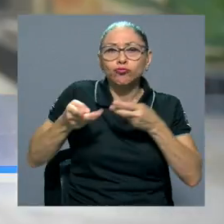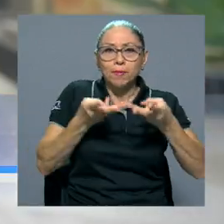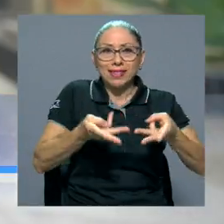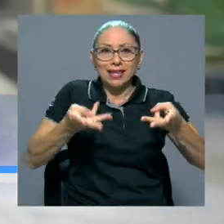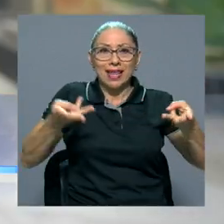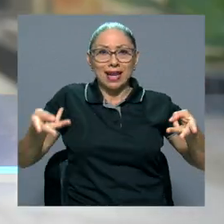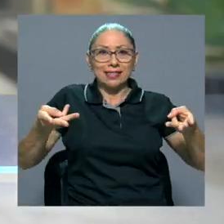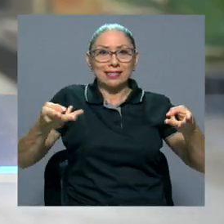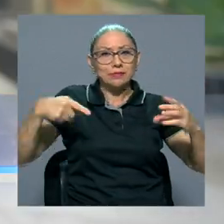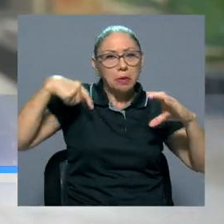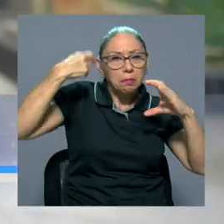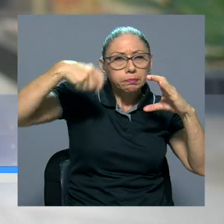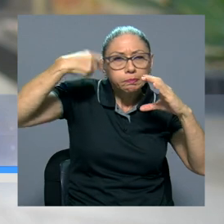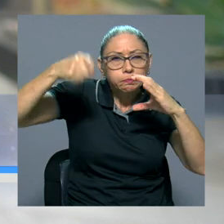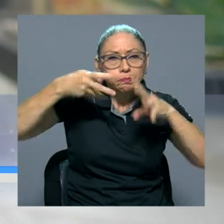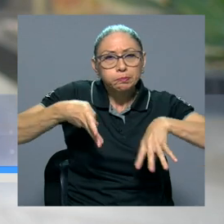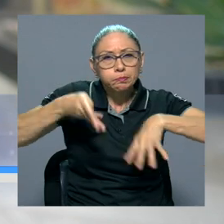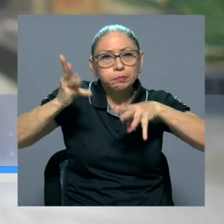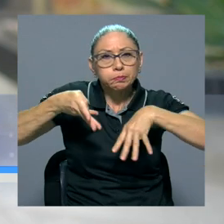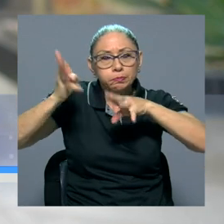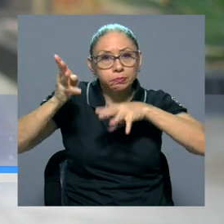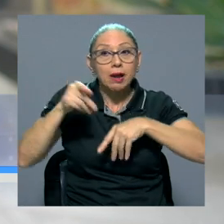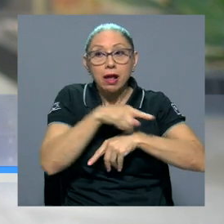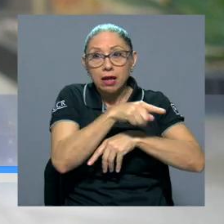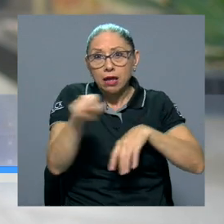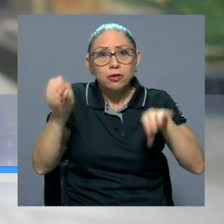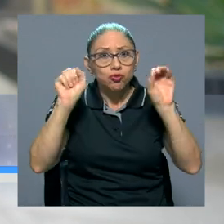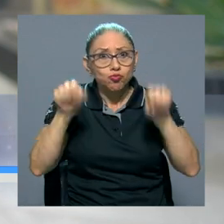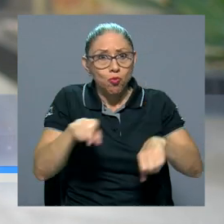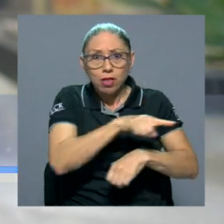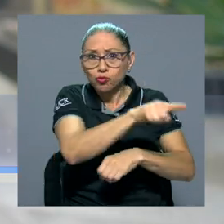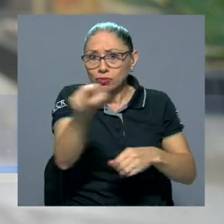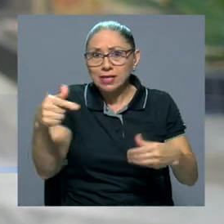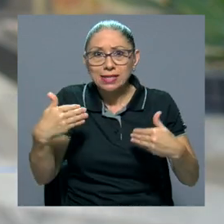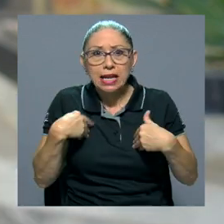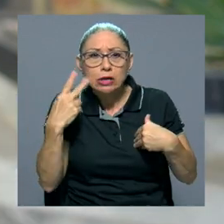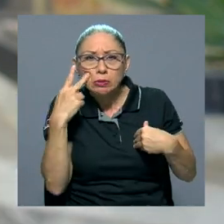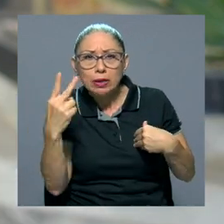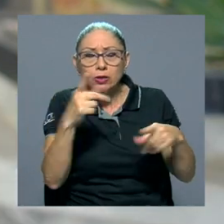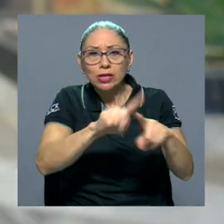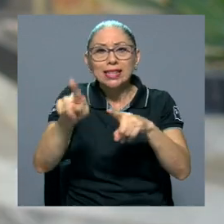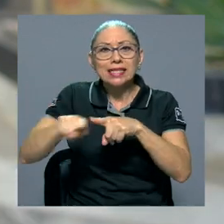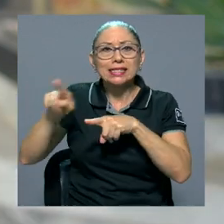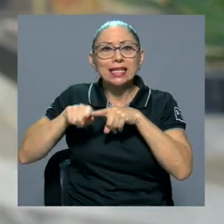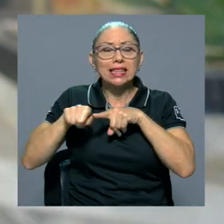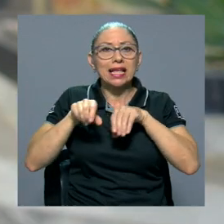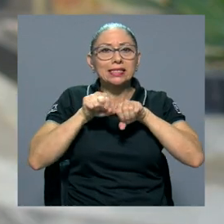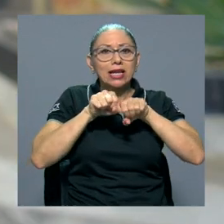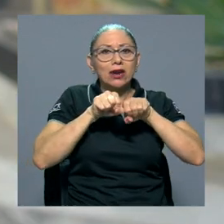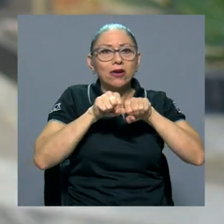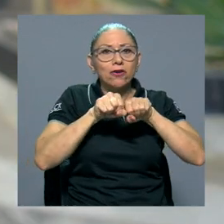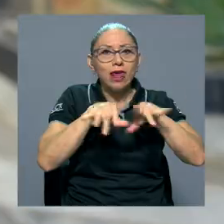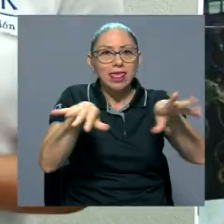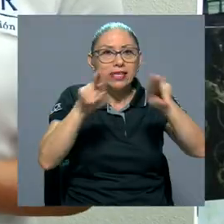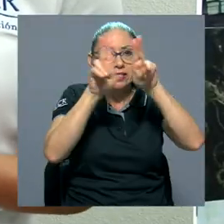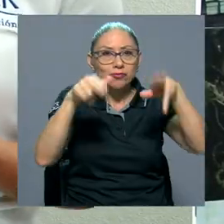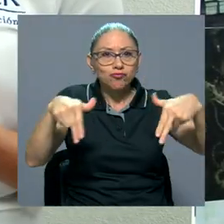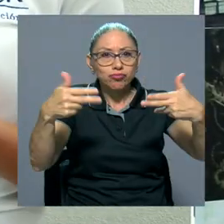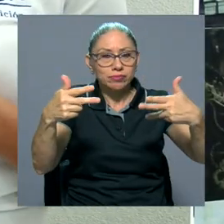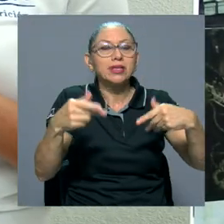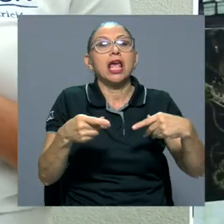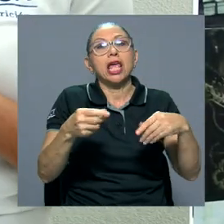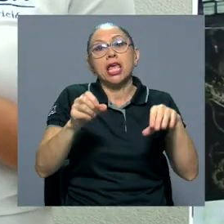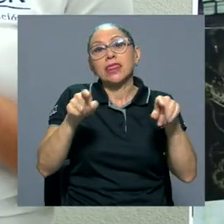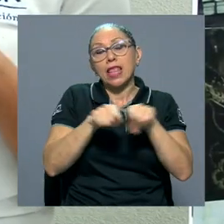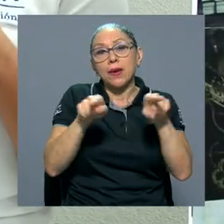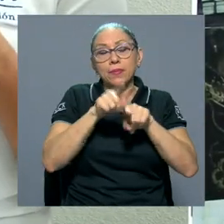audiovisuales para poder poner a disposición en las distintas plataformas y sobre todo hemos enfocado